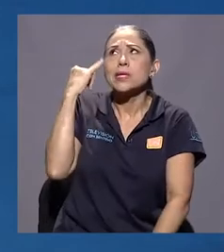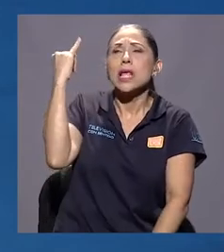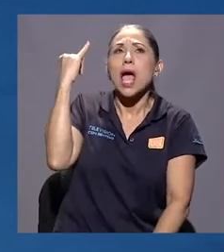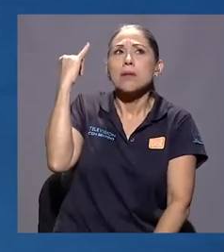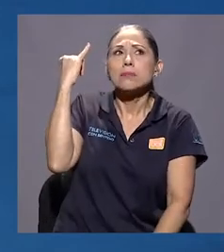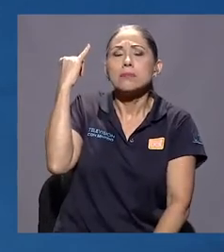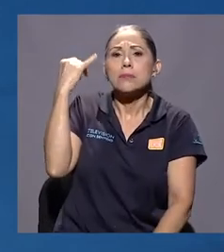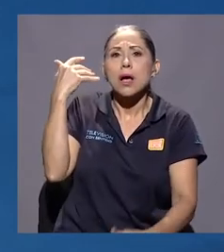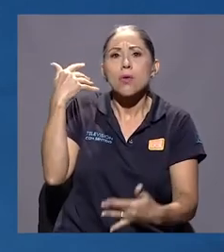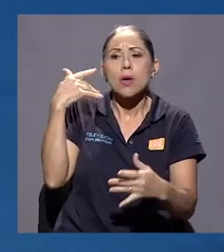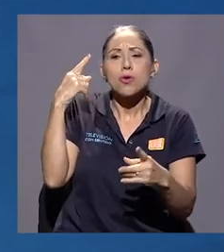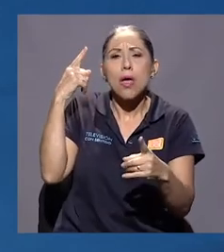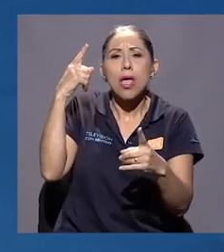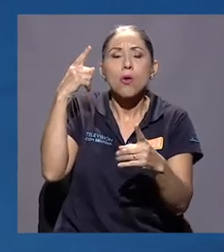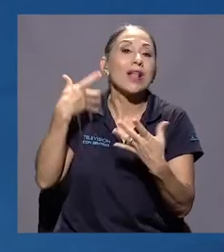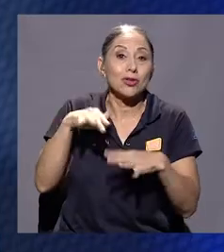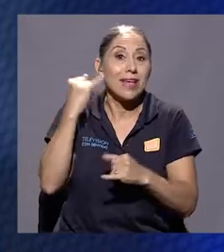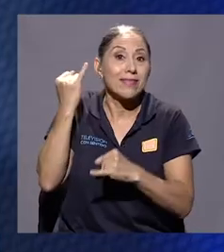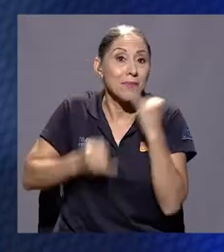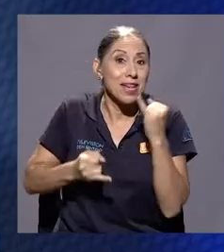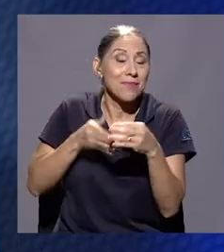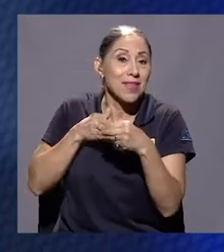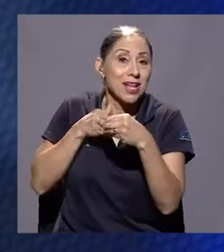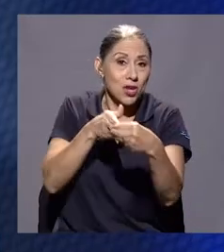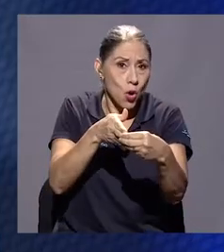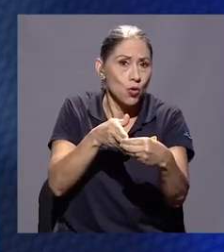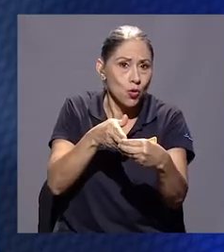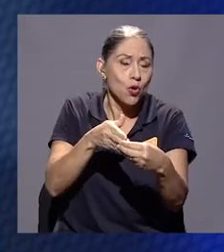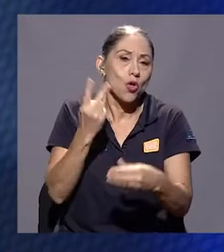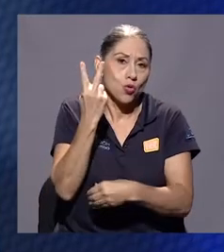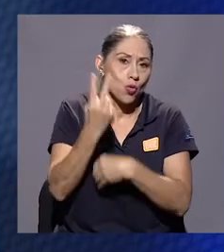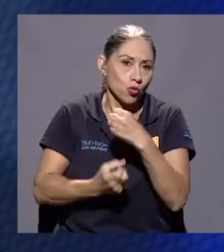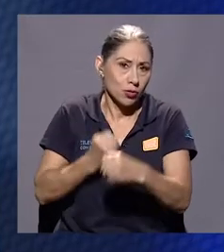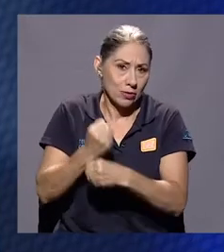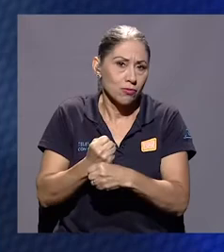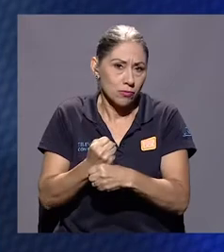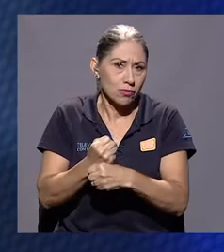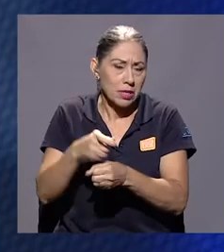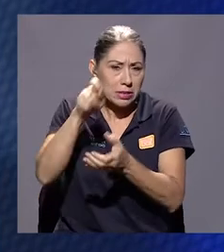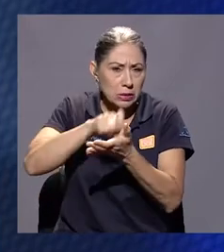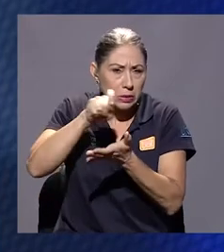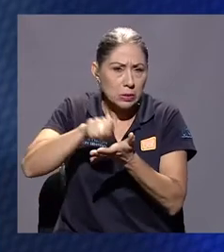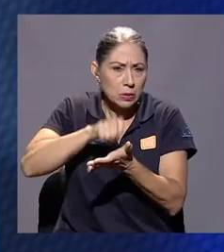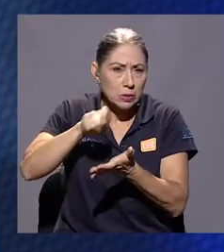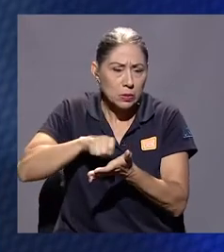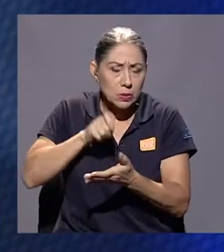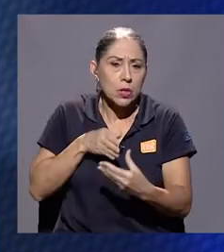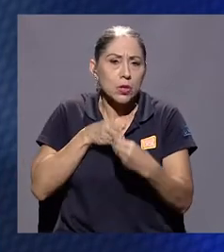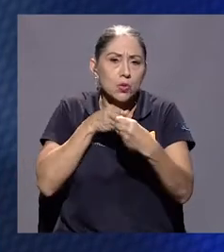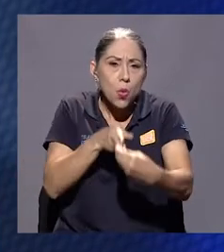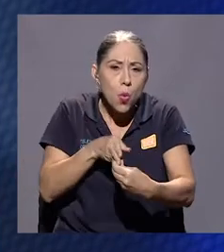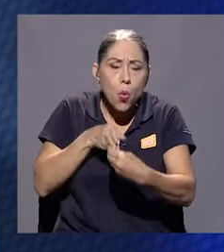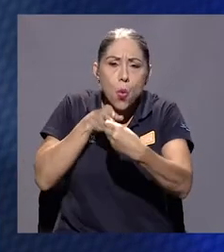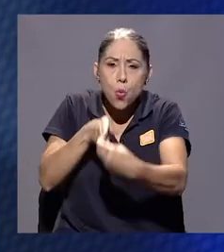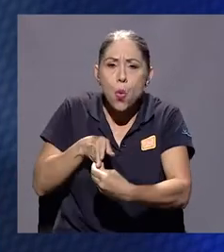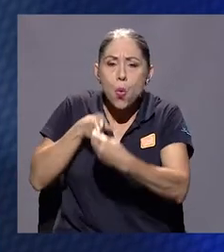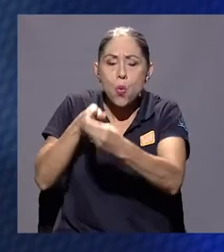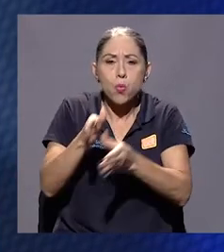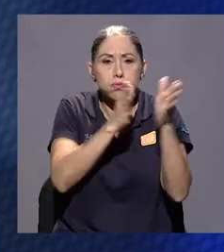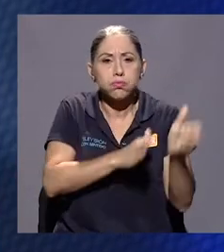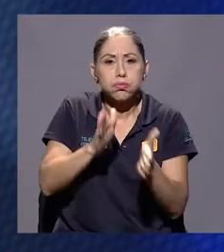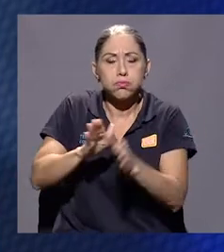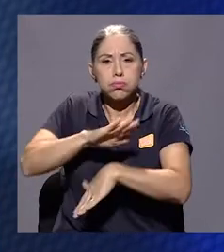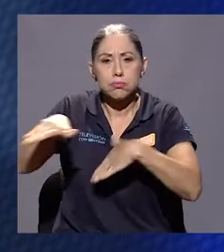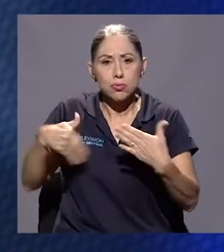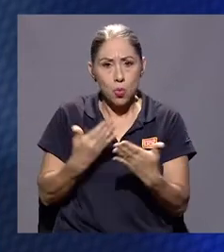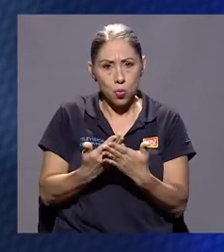de escribirlo hasta... bueno, cuando terminé de escribir el guión, digamos que postulamos al fauno, fueron dos años más o menos. De escritura solo de guión y de preparar todo, ¿no